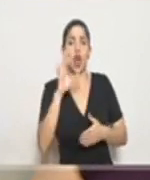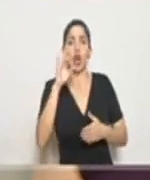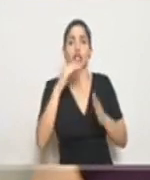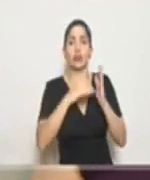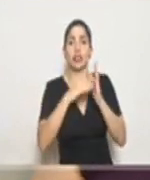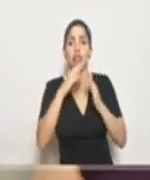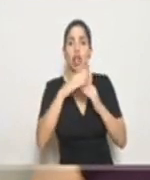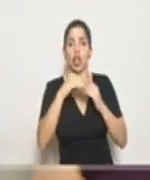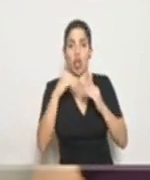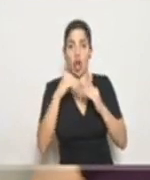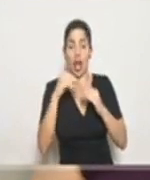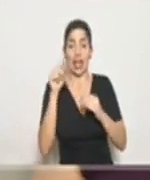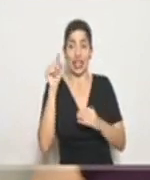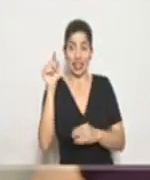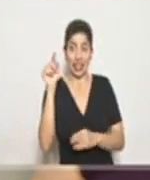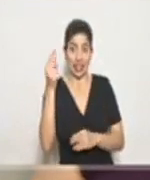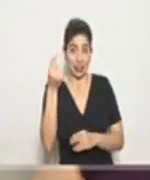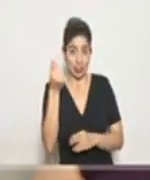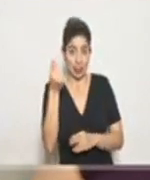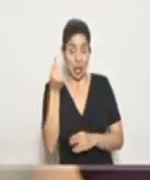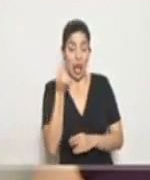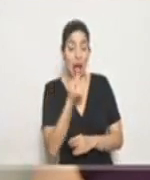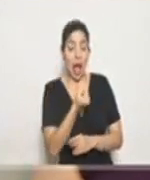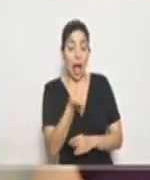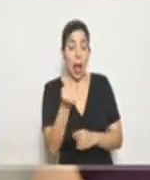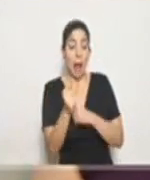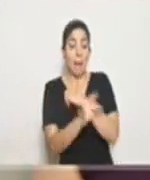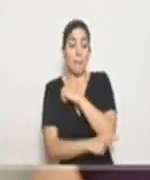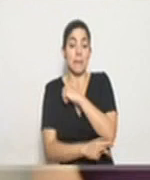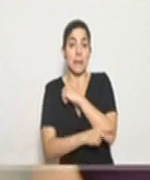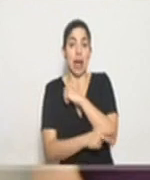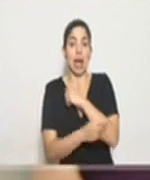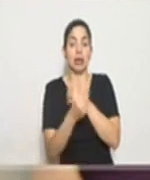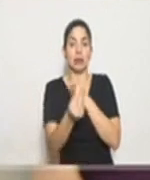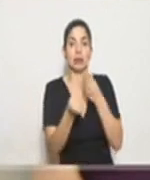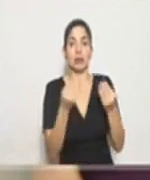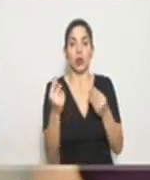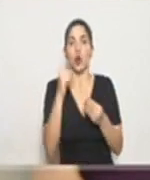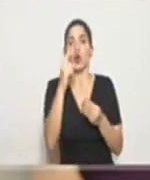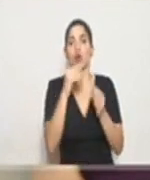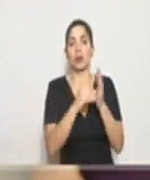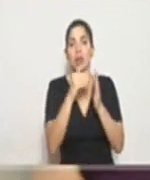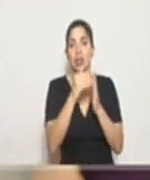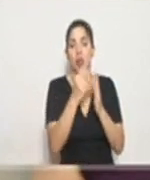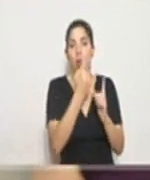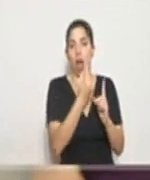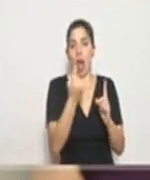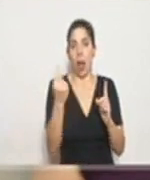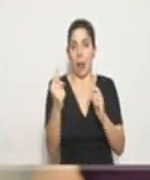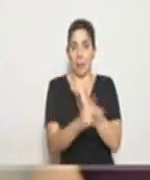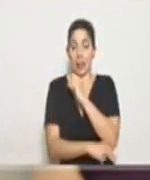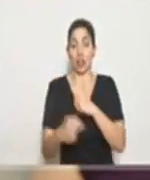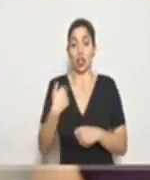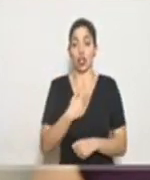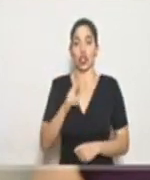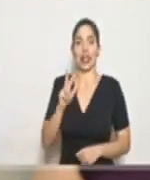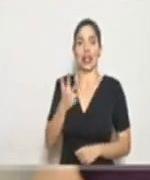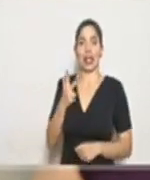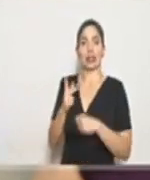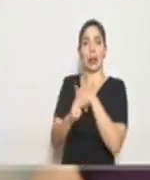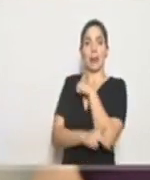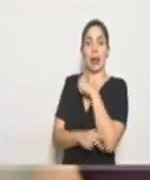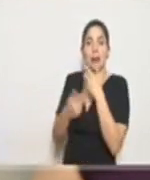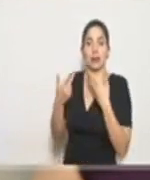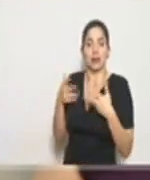millones de dólares, de los cuales a cada país le corresponde un millón de dólares. Nosotros somos el tercer país que ha